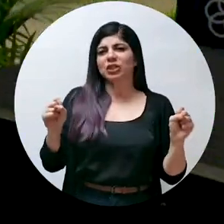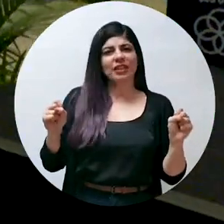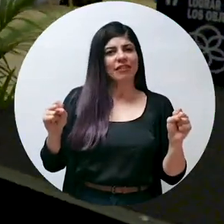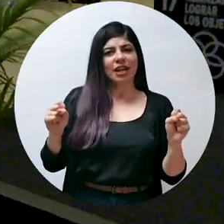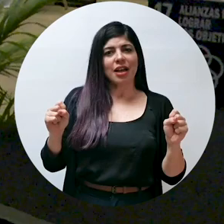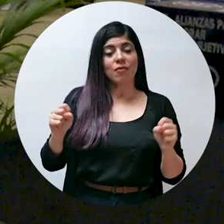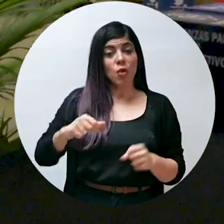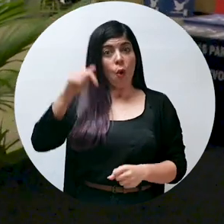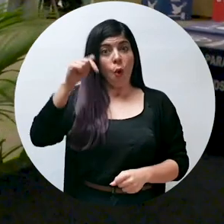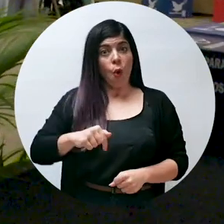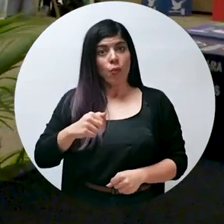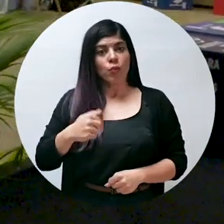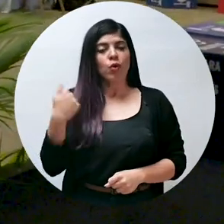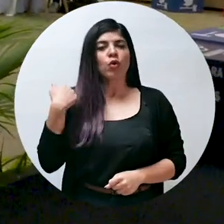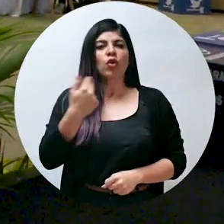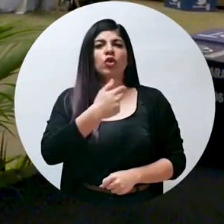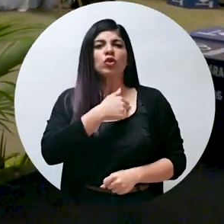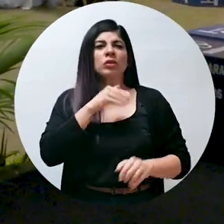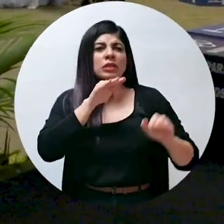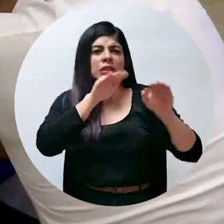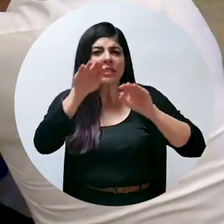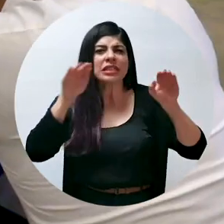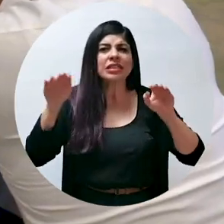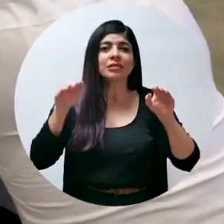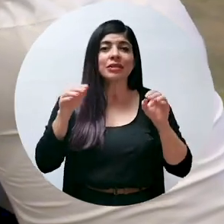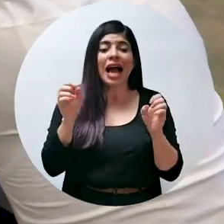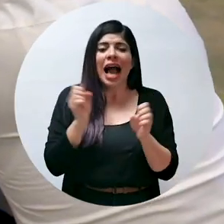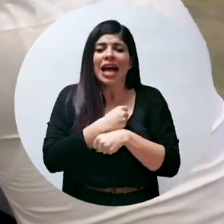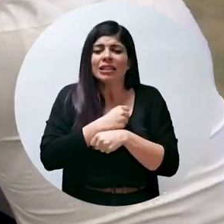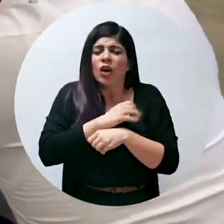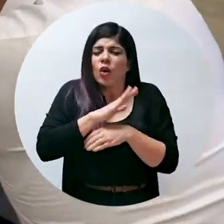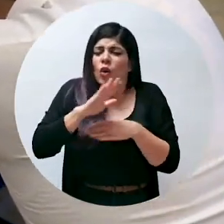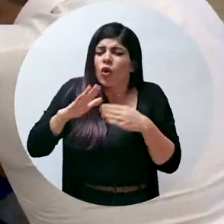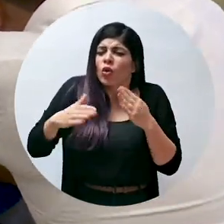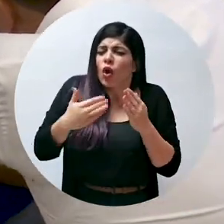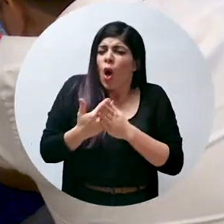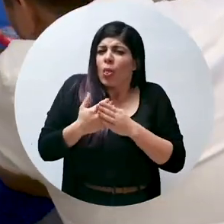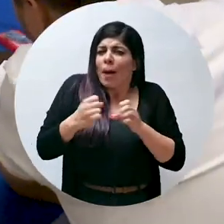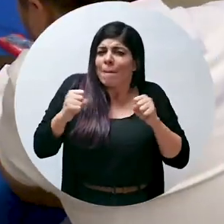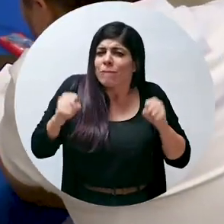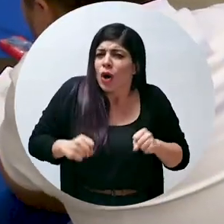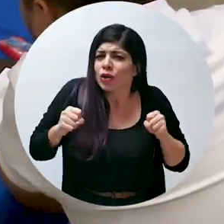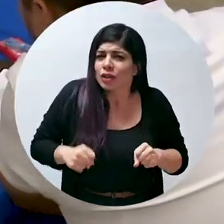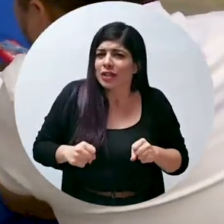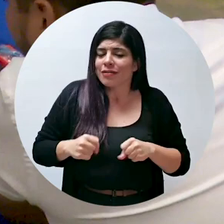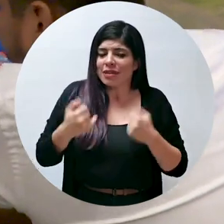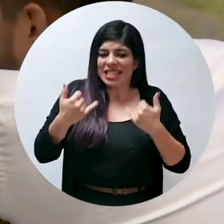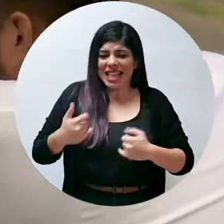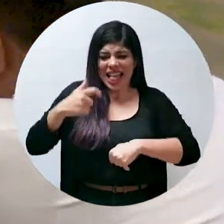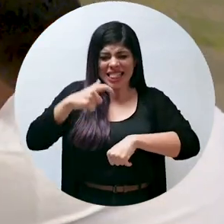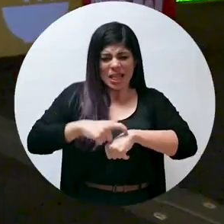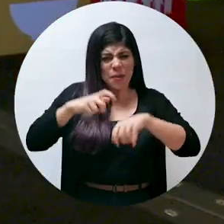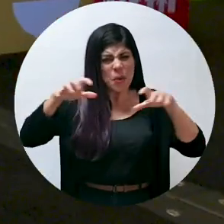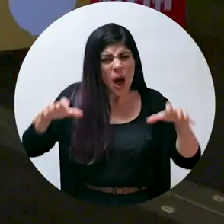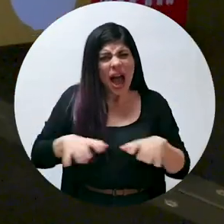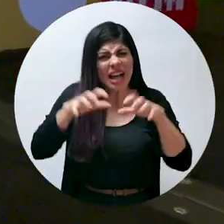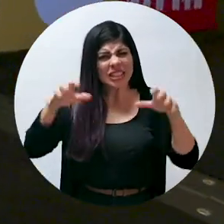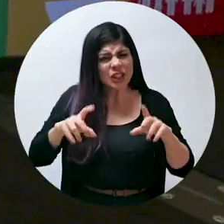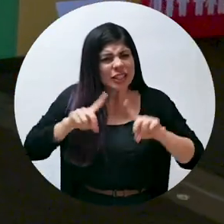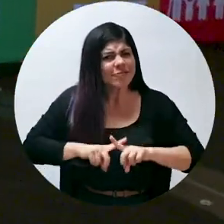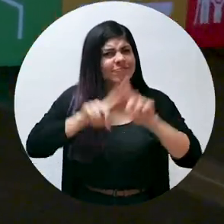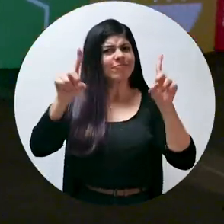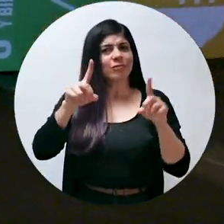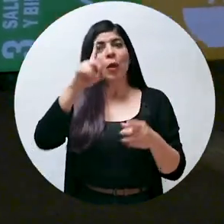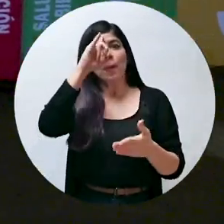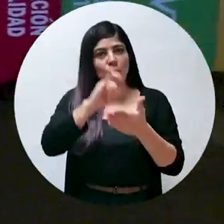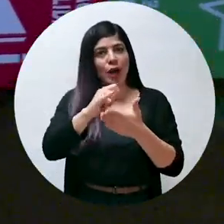Hoy estamos llamados a hacer lo posible. Es tiempo de acciones excepcionales y